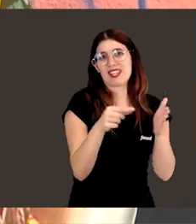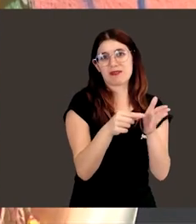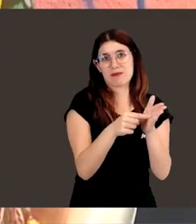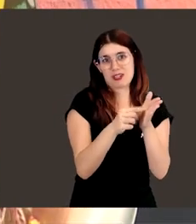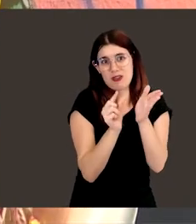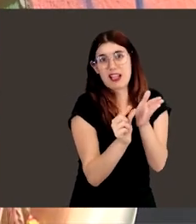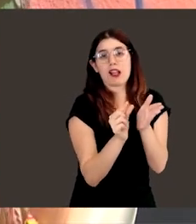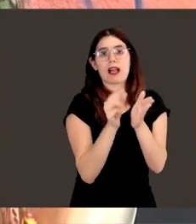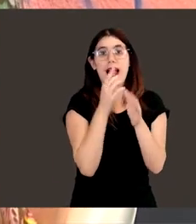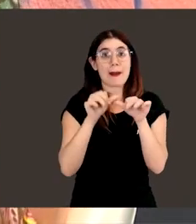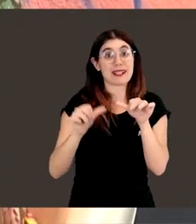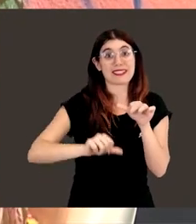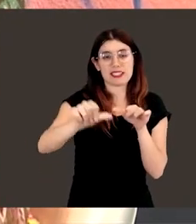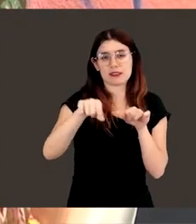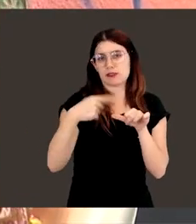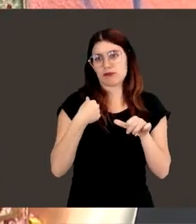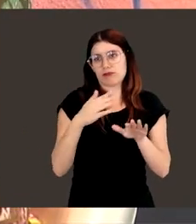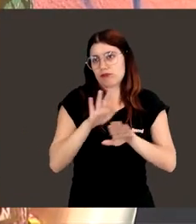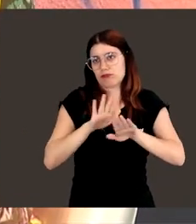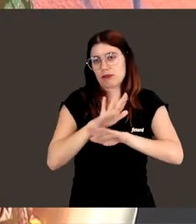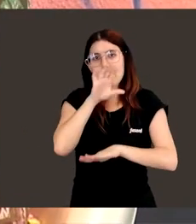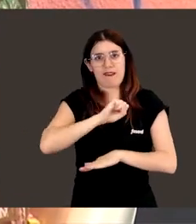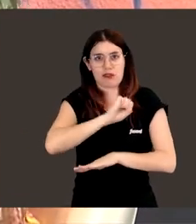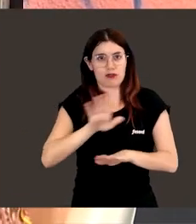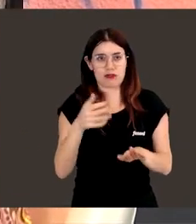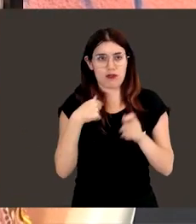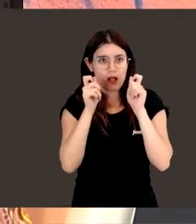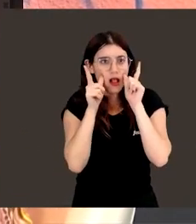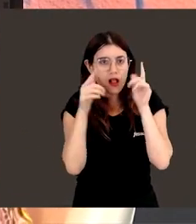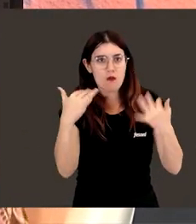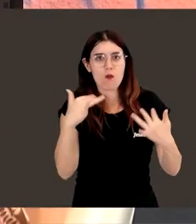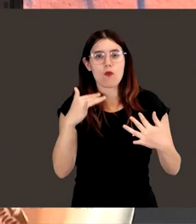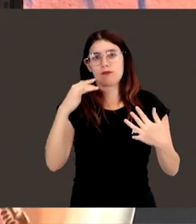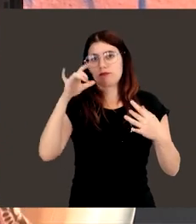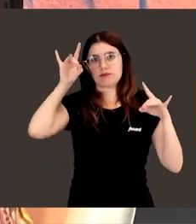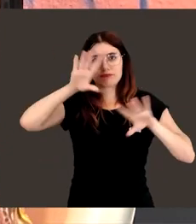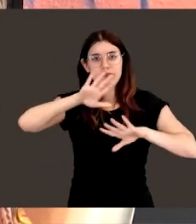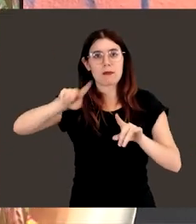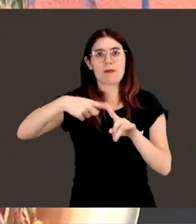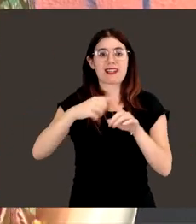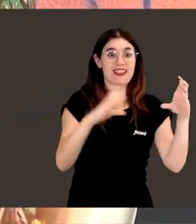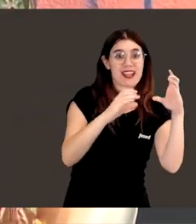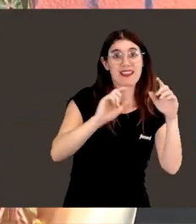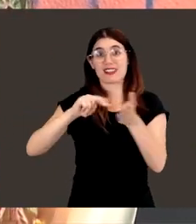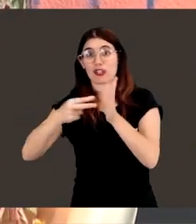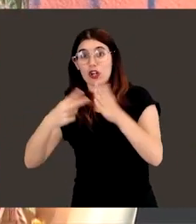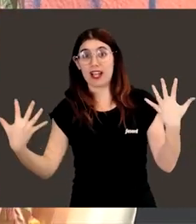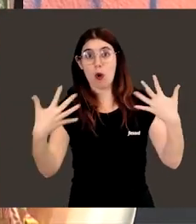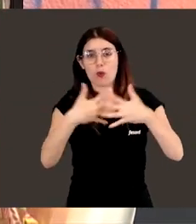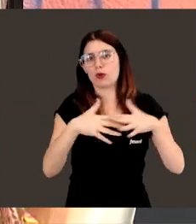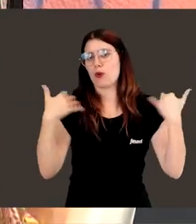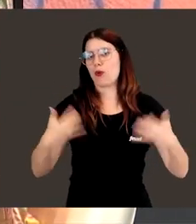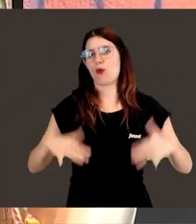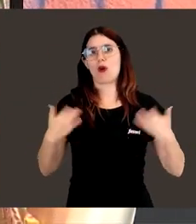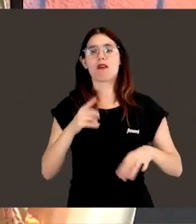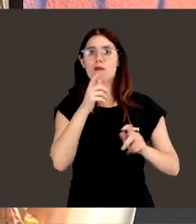y a partir de ahí, esto me fascinó mucho, ¿no? Realmente esa ciencia y tecnología, ¿no? Las dos cosas juntas que te permiten